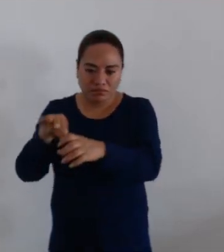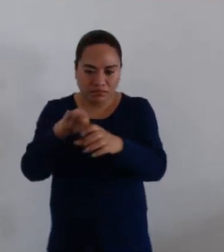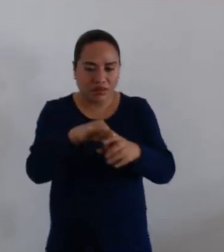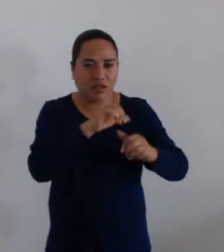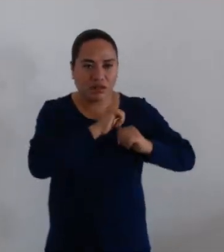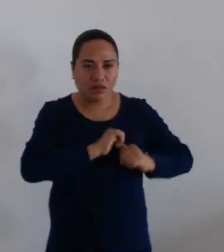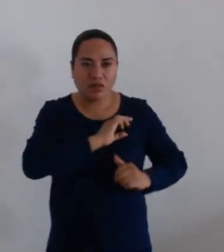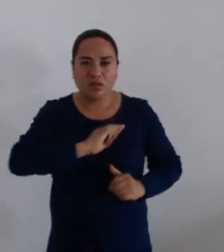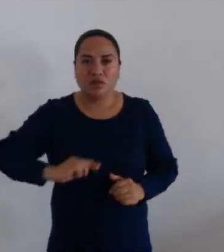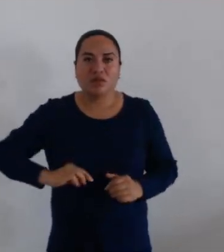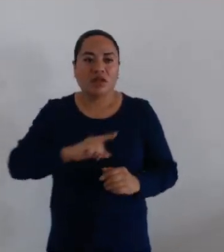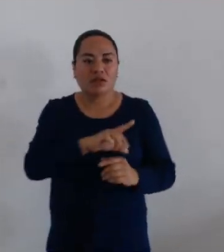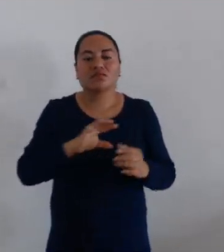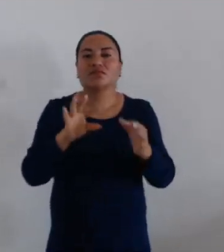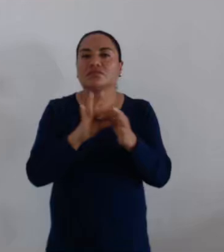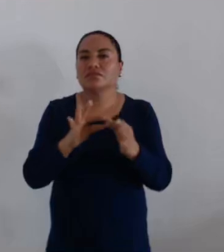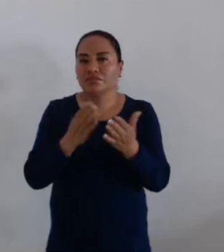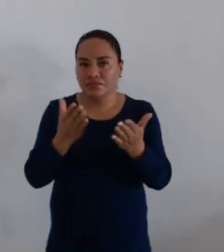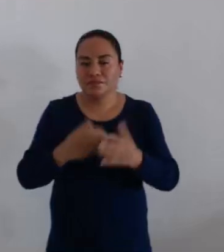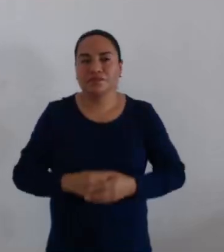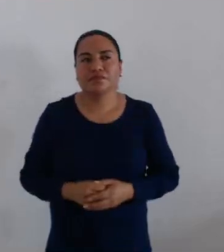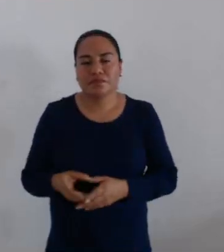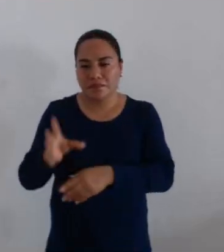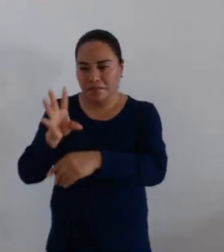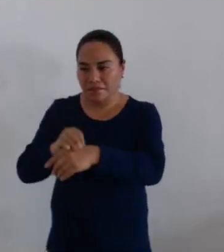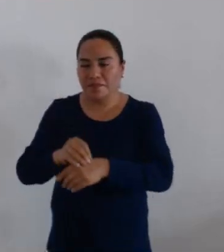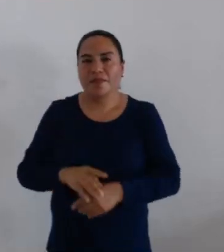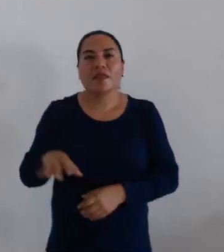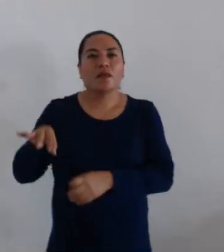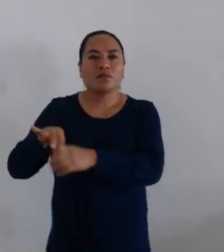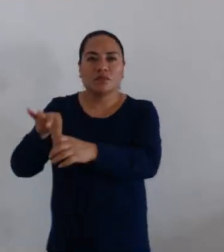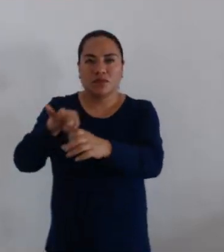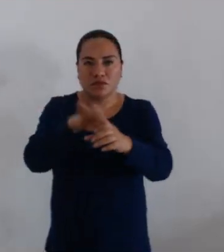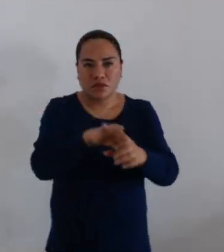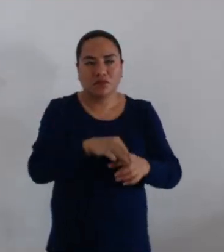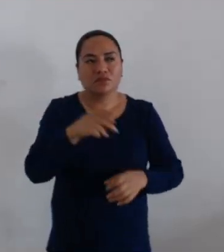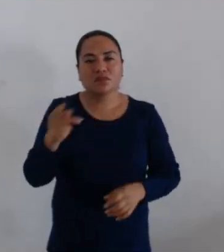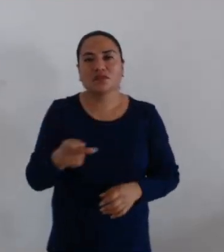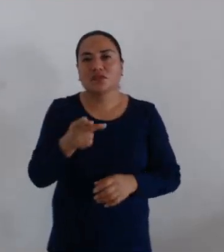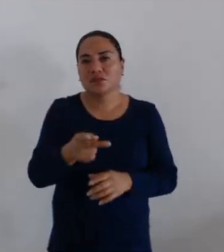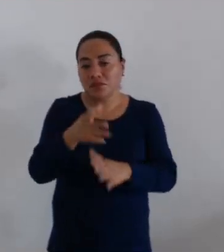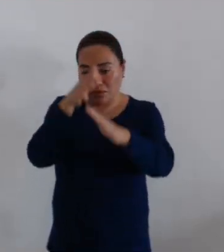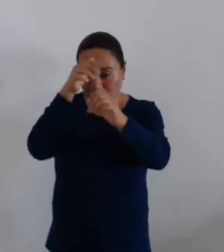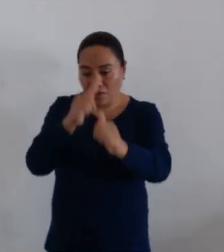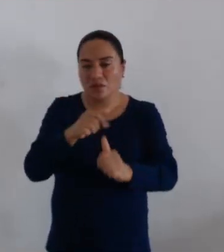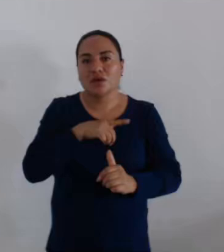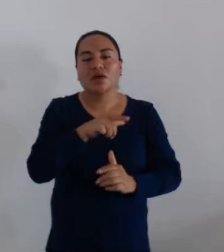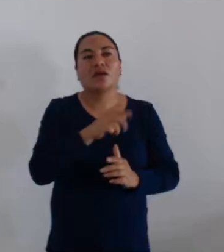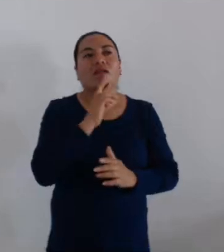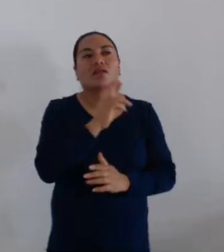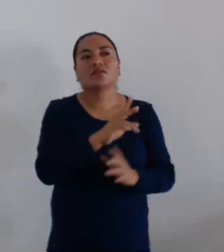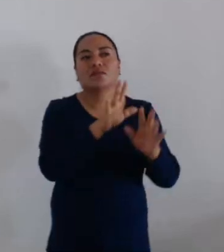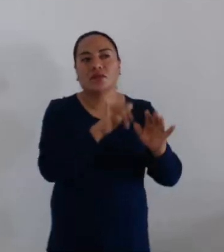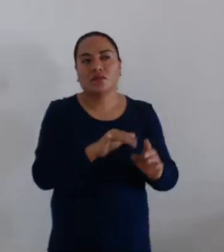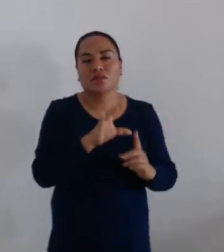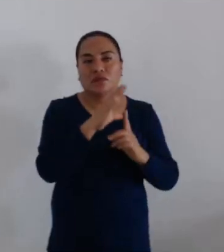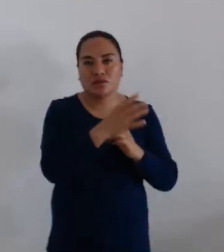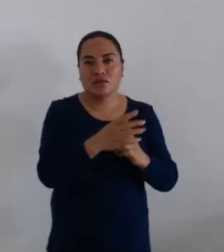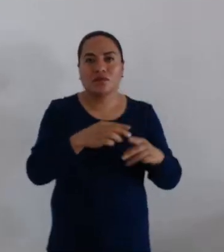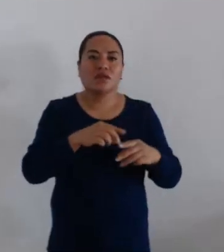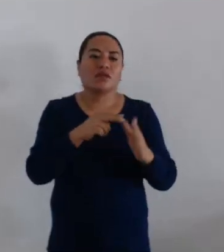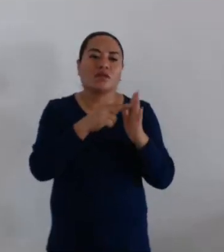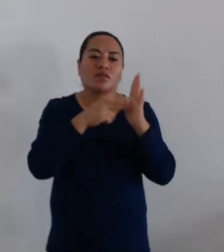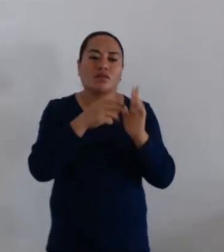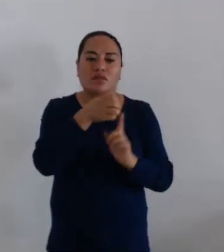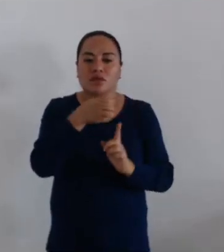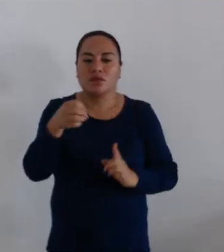cabildo el dictamen con el que acabo de dar cuenta. Con su permiso. En votación económica, se pregunta si es de aprobarse el dictamen emitido por la Comisión de